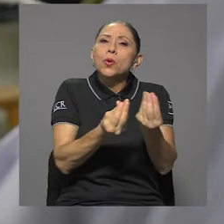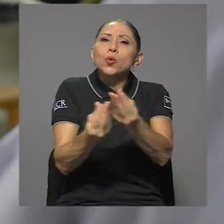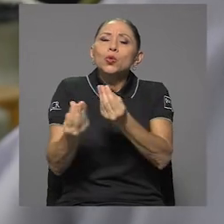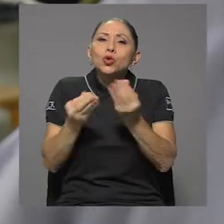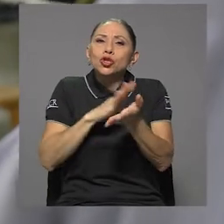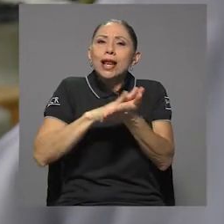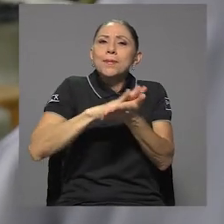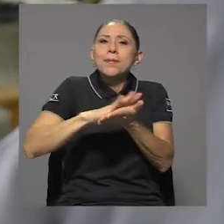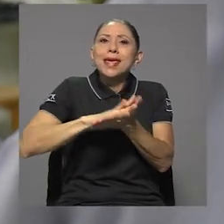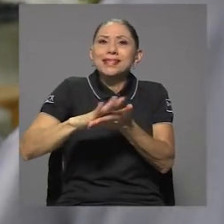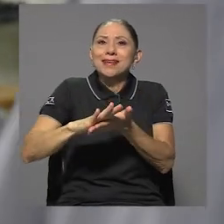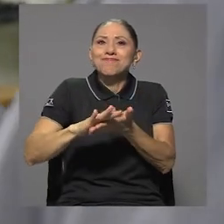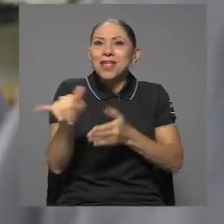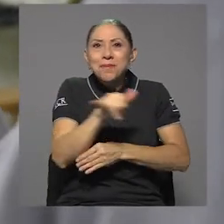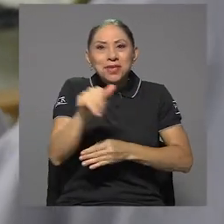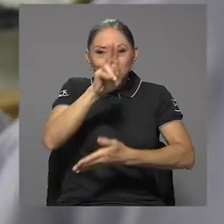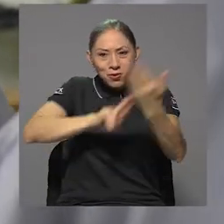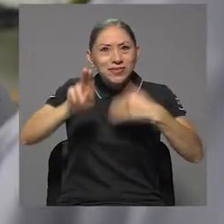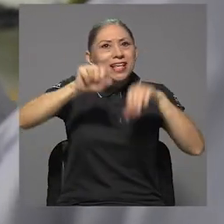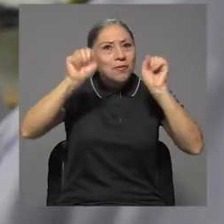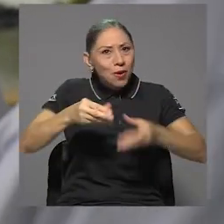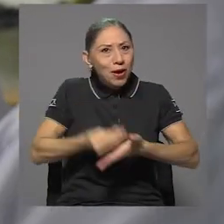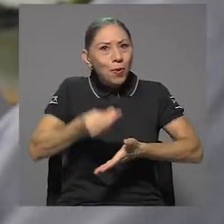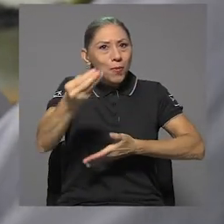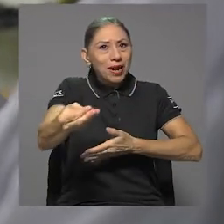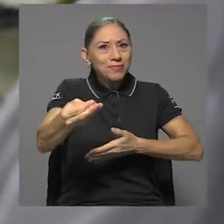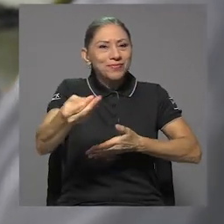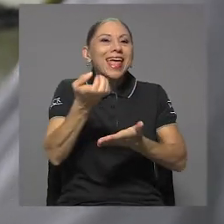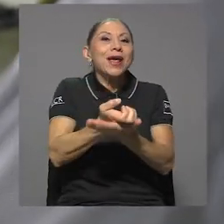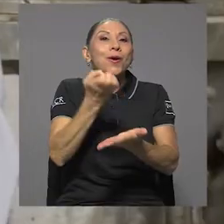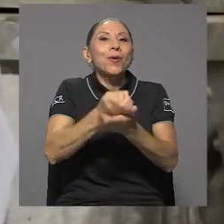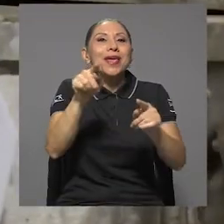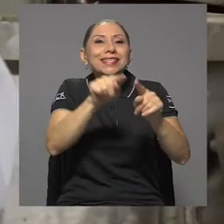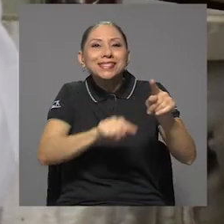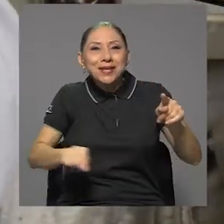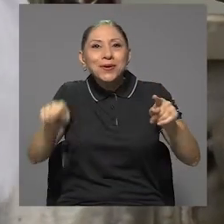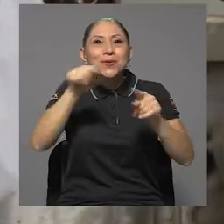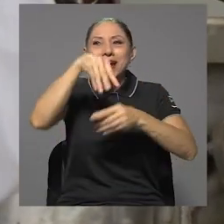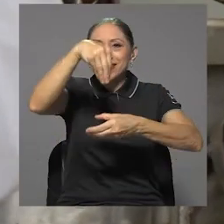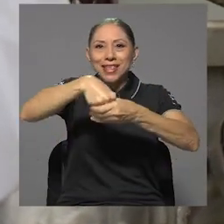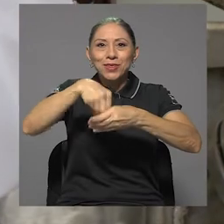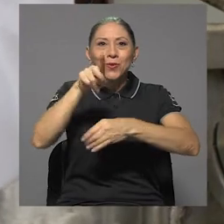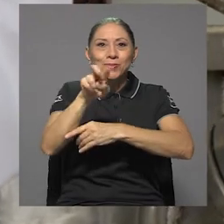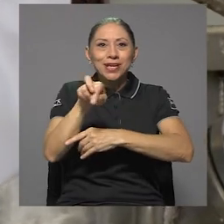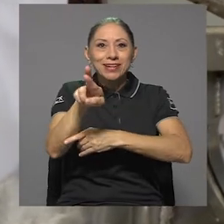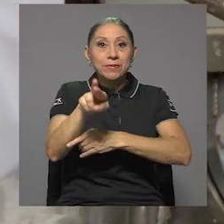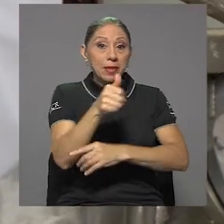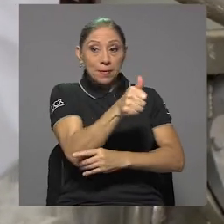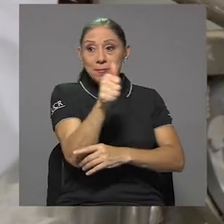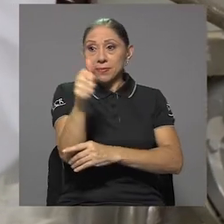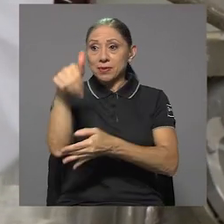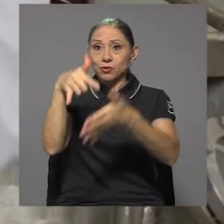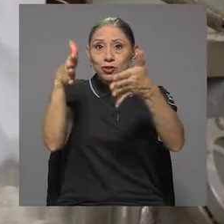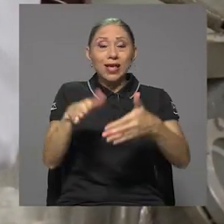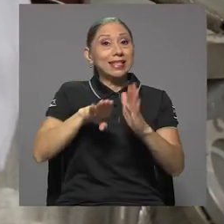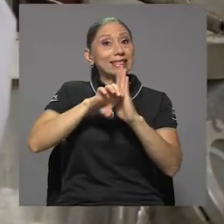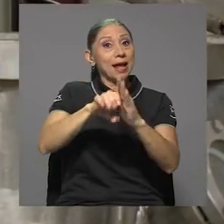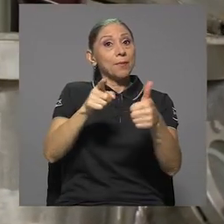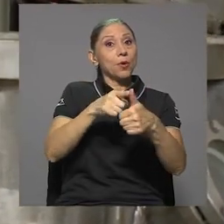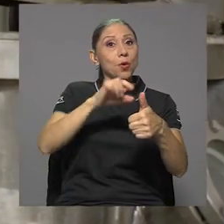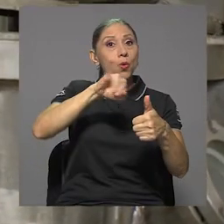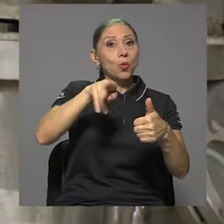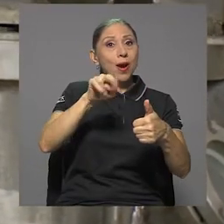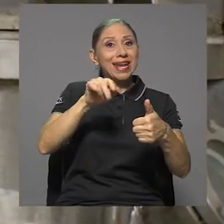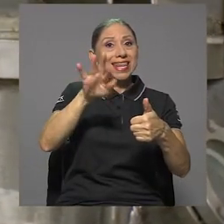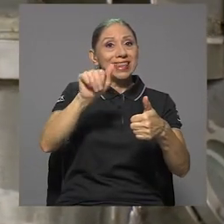universidad pueda comprar, economía circular dentro de la Universidad de Costa Rica. Los mismos estudiantes de la UCR como Juanita y